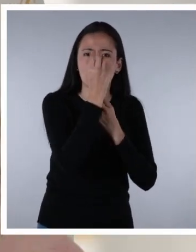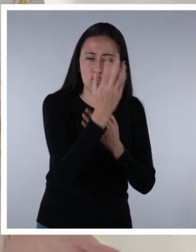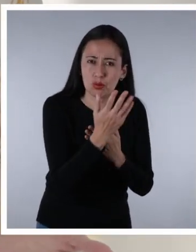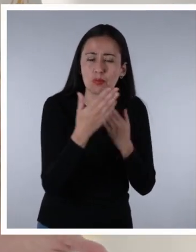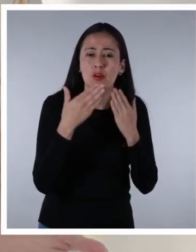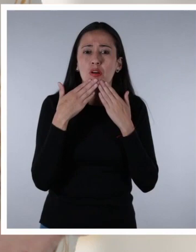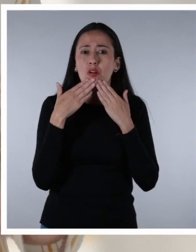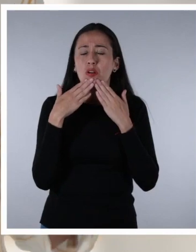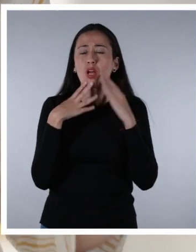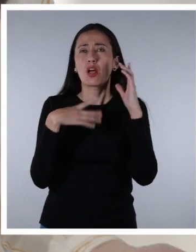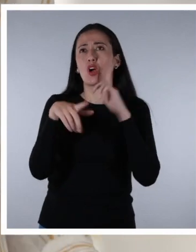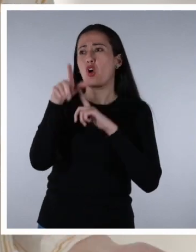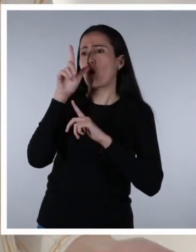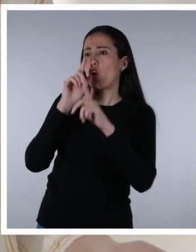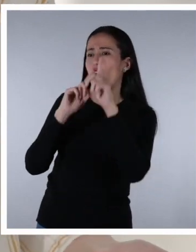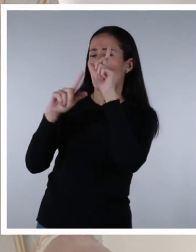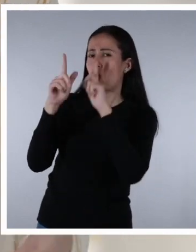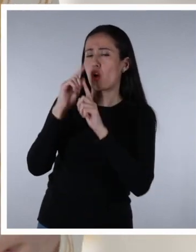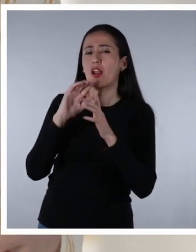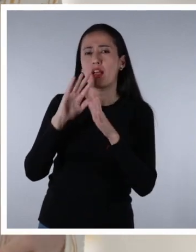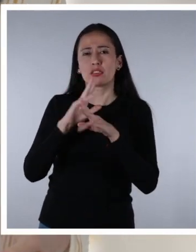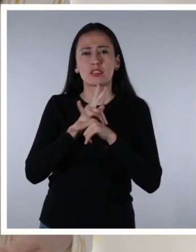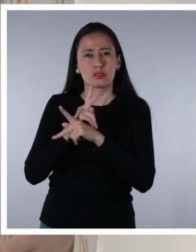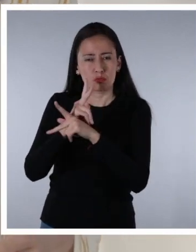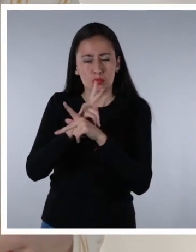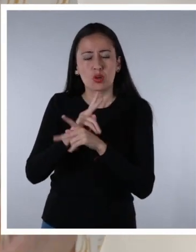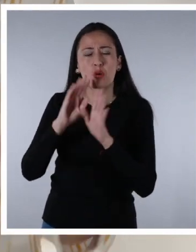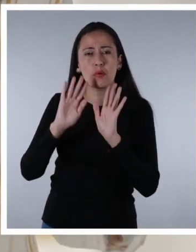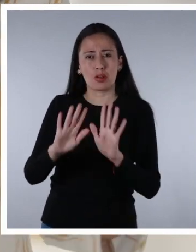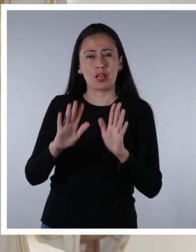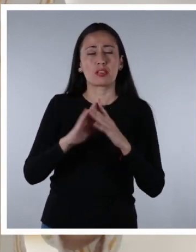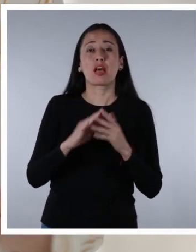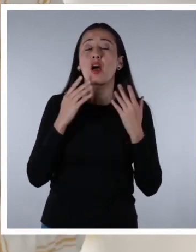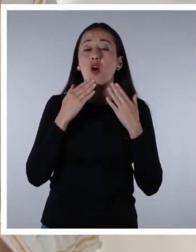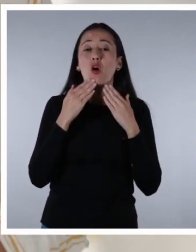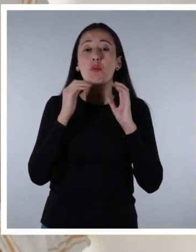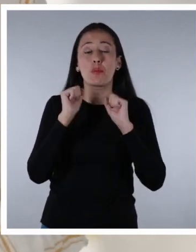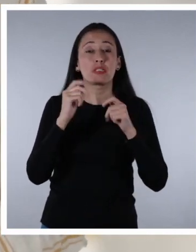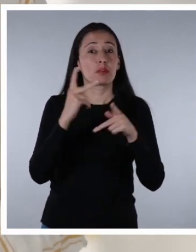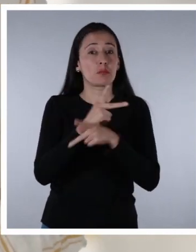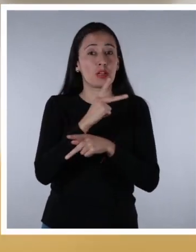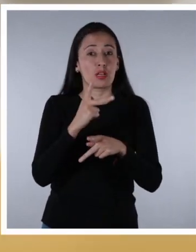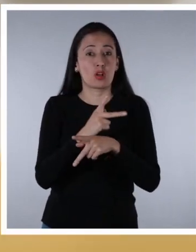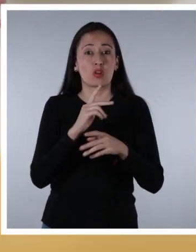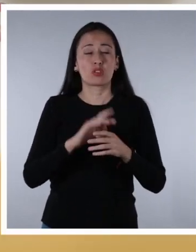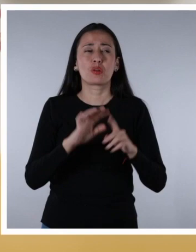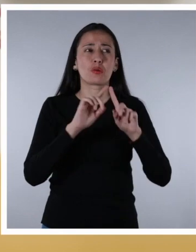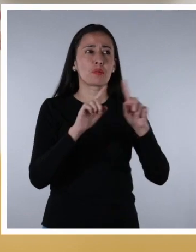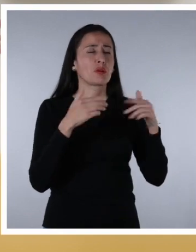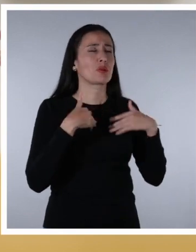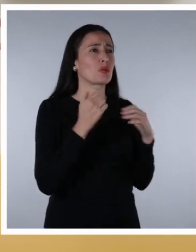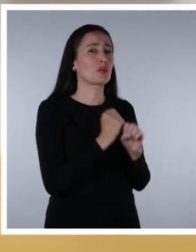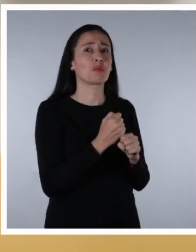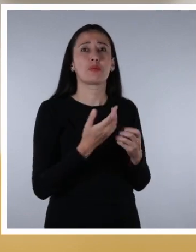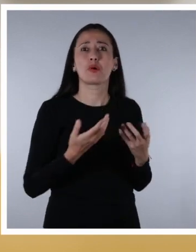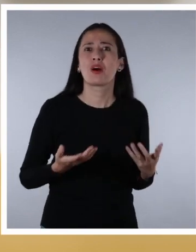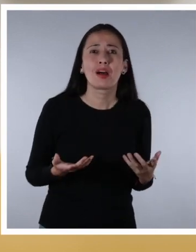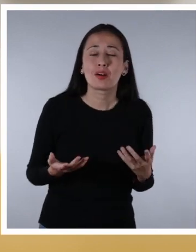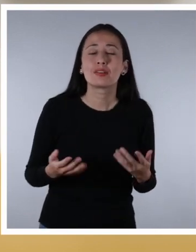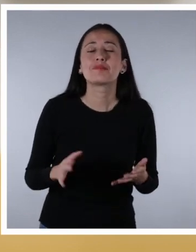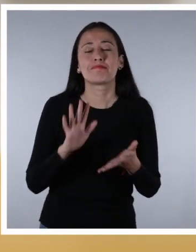los riesgos de su consumo es fundamental para protegerles de situaciones y relaciones peligrosas. ¿Pero cómo hacerlo?